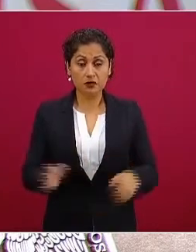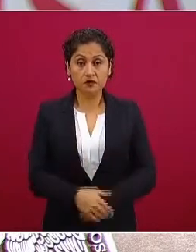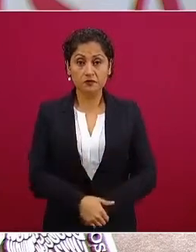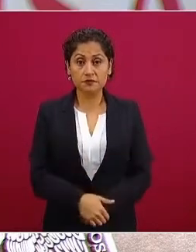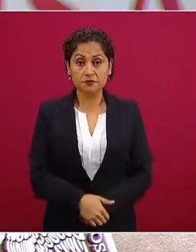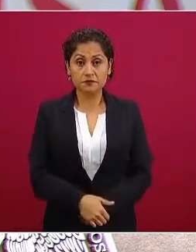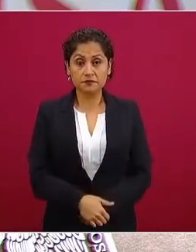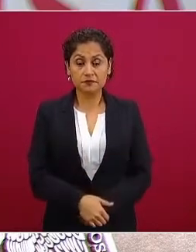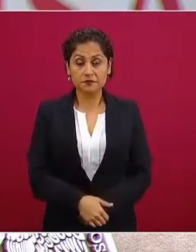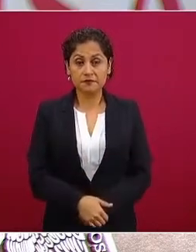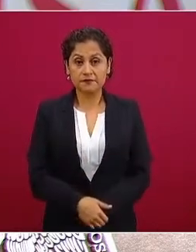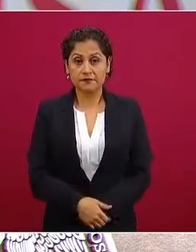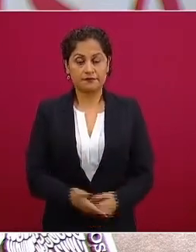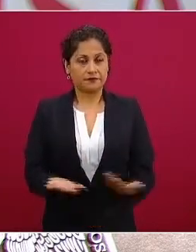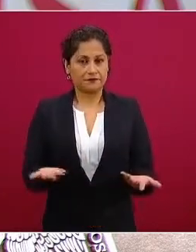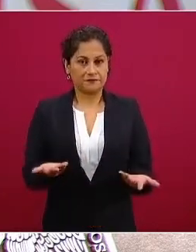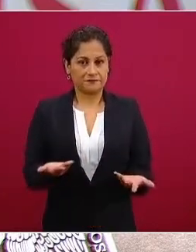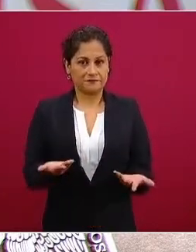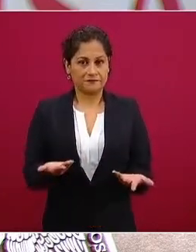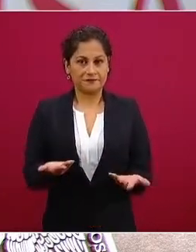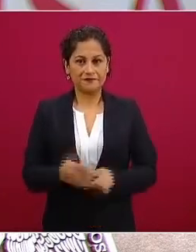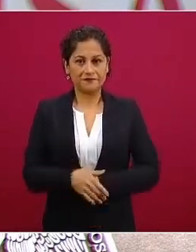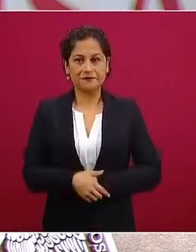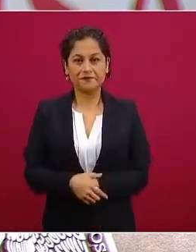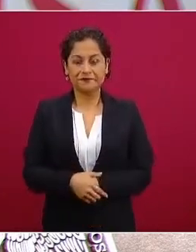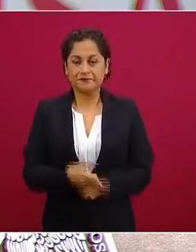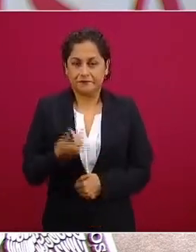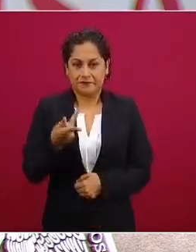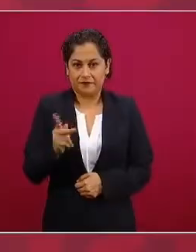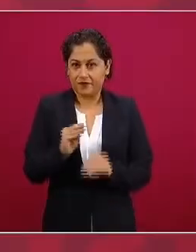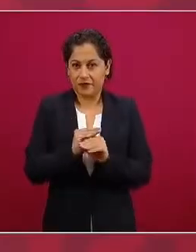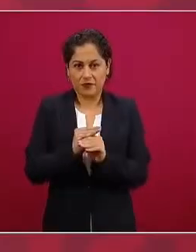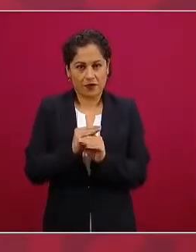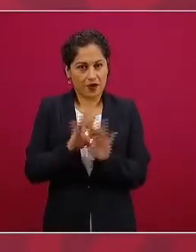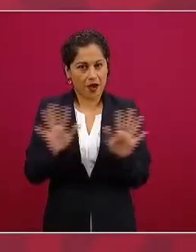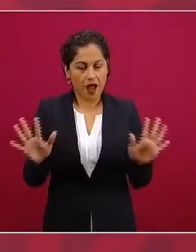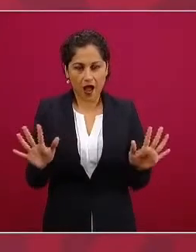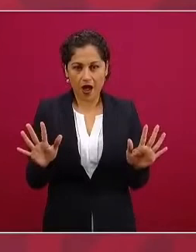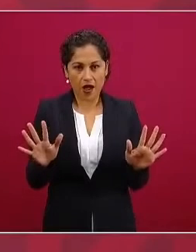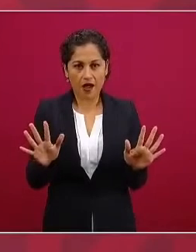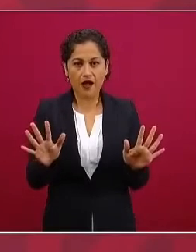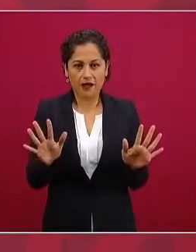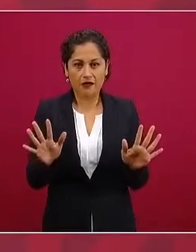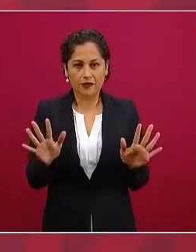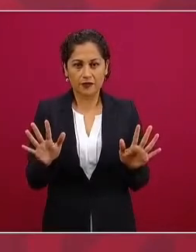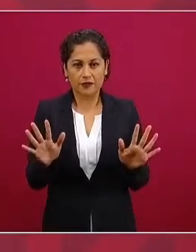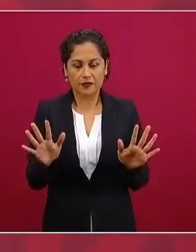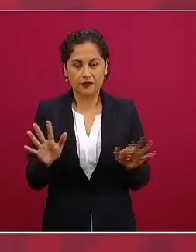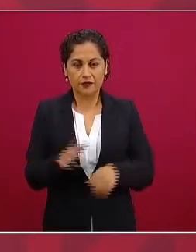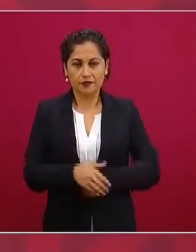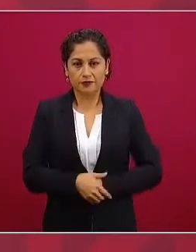pero este es evidente de que